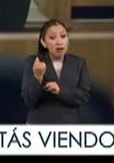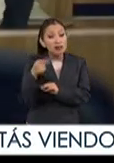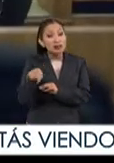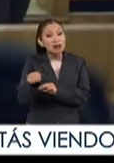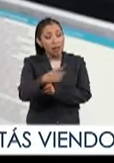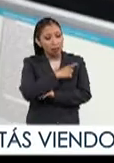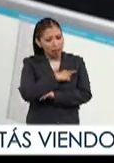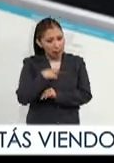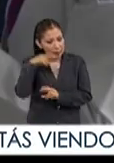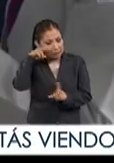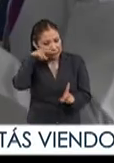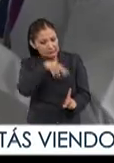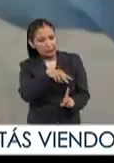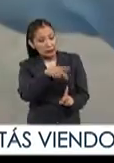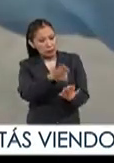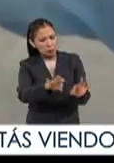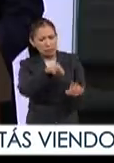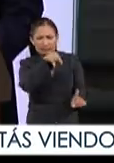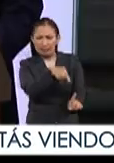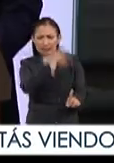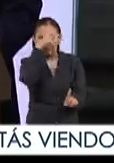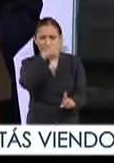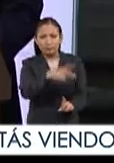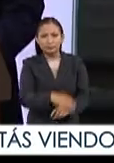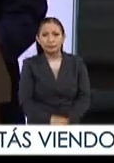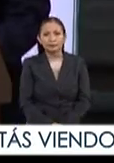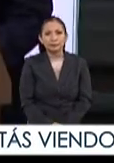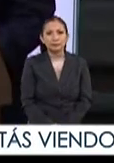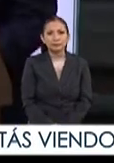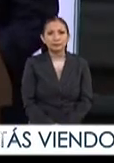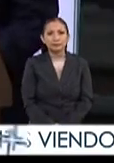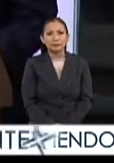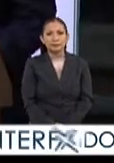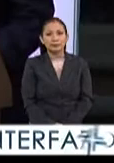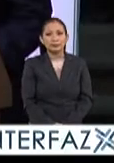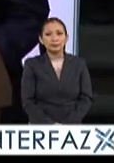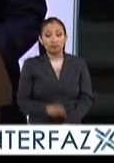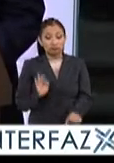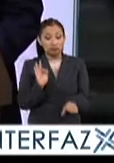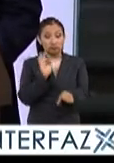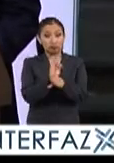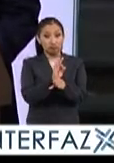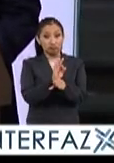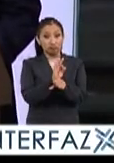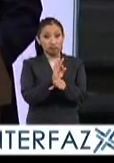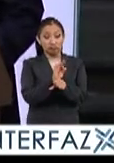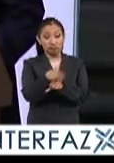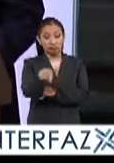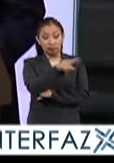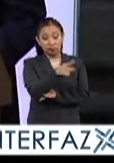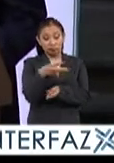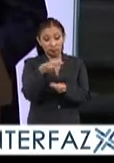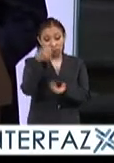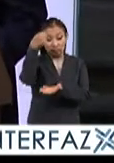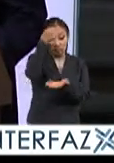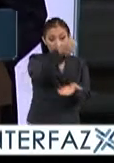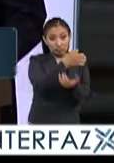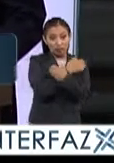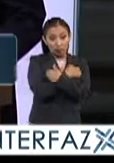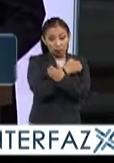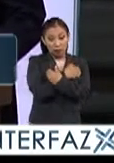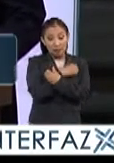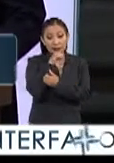debe considerarse una prioridad nacional El fortalecimiento de la inversión en educación